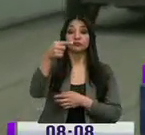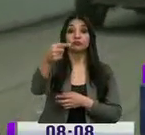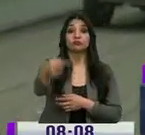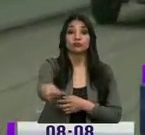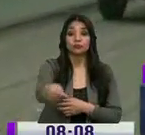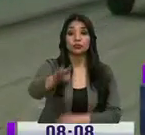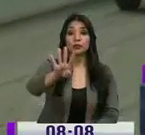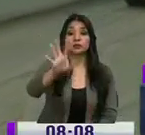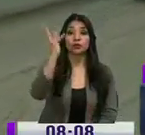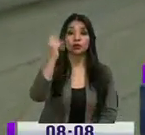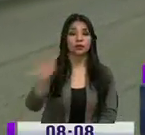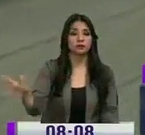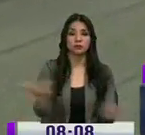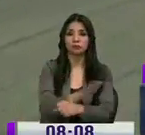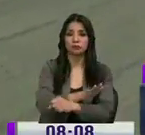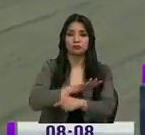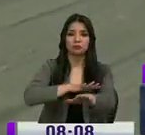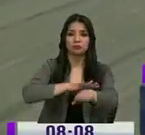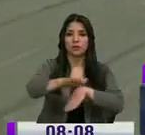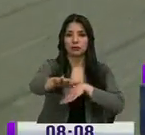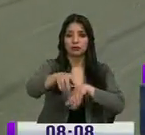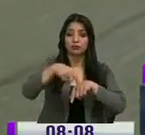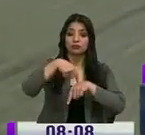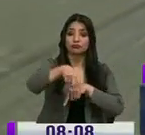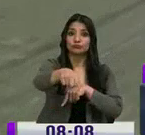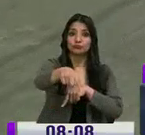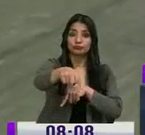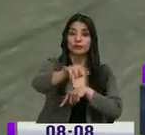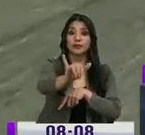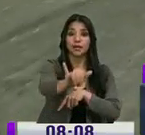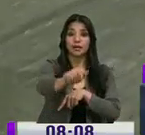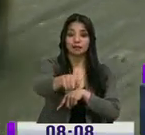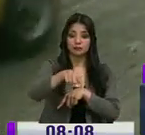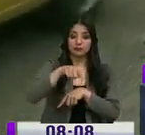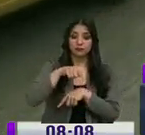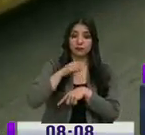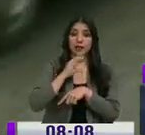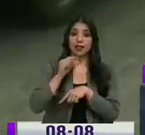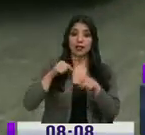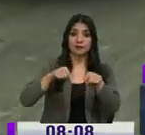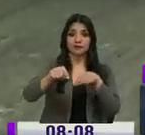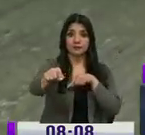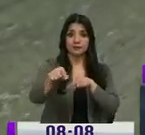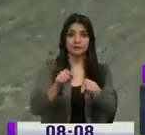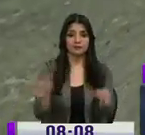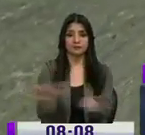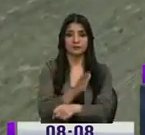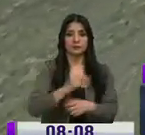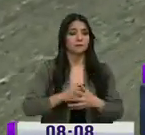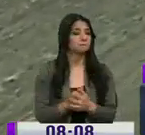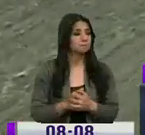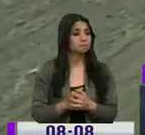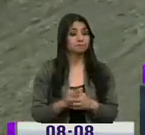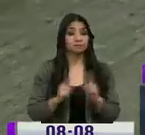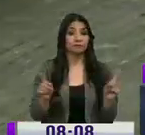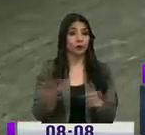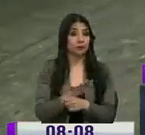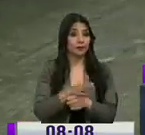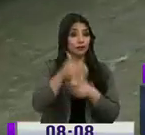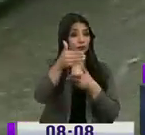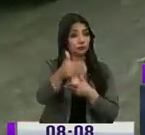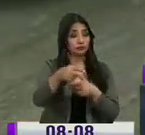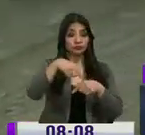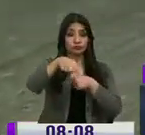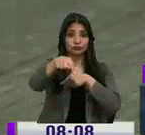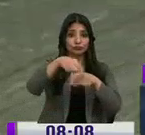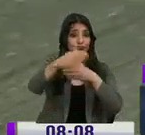días completaremos la obra desde la Caldas hacia la Ye. Es importante señalar que no habrá un cierre total de